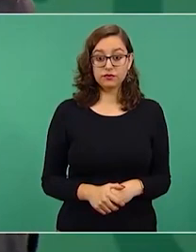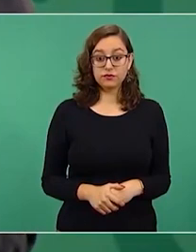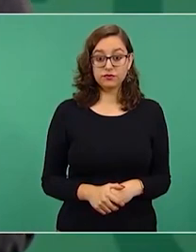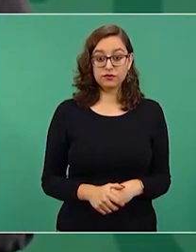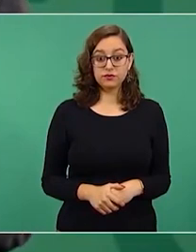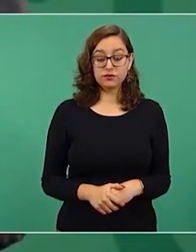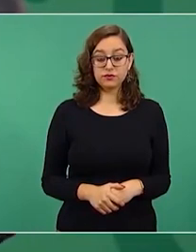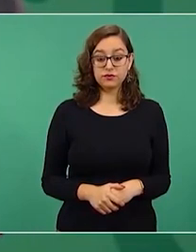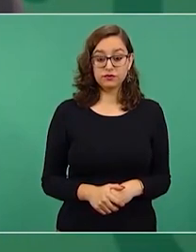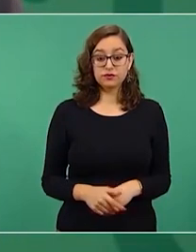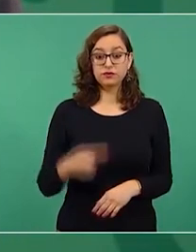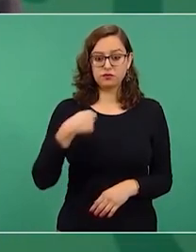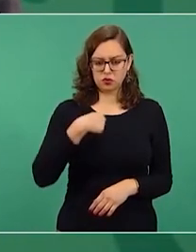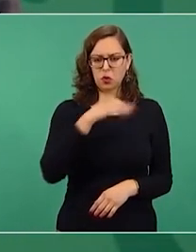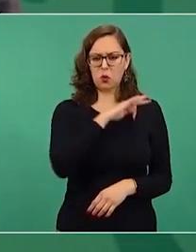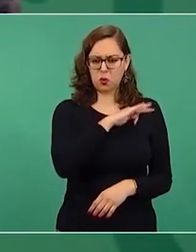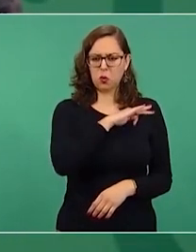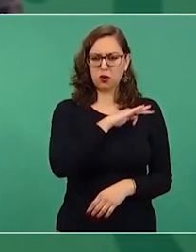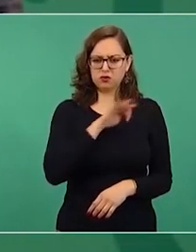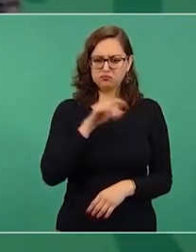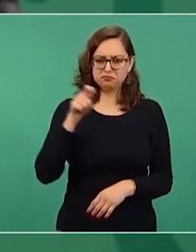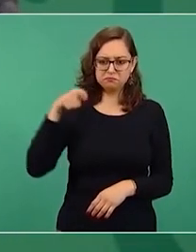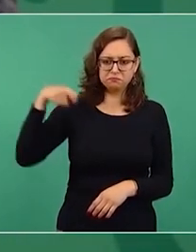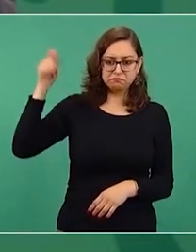sacar mi pañuelito,